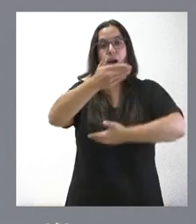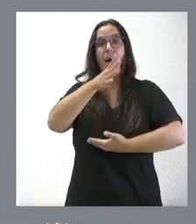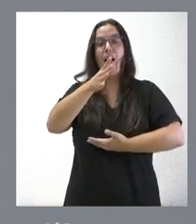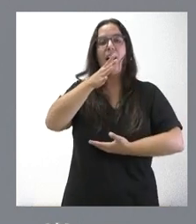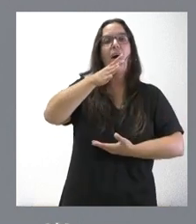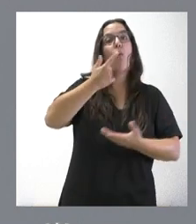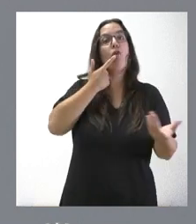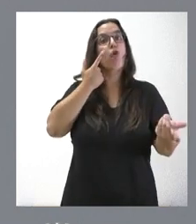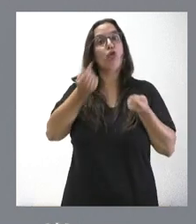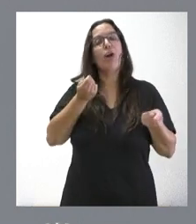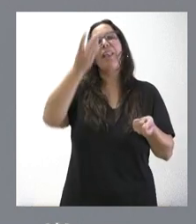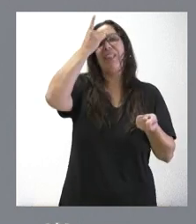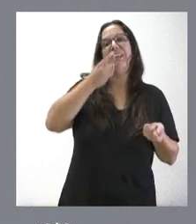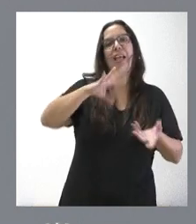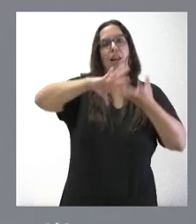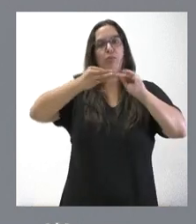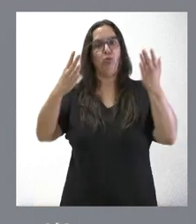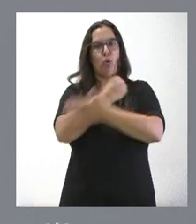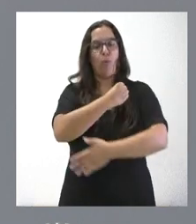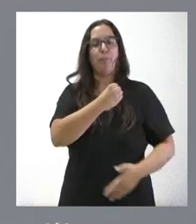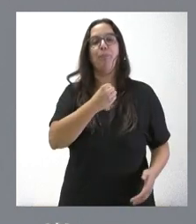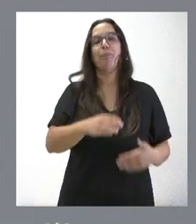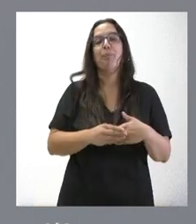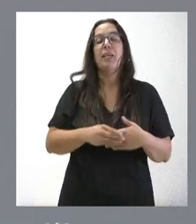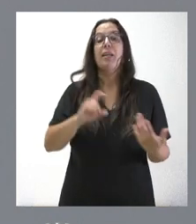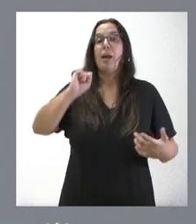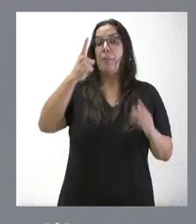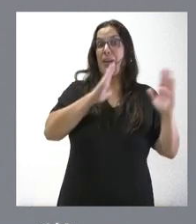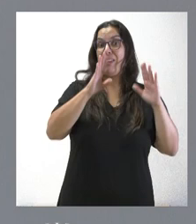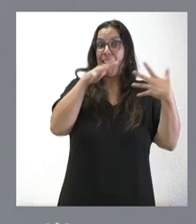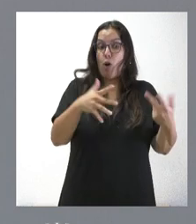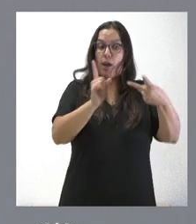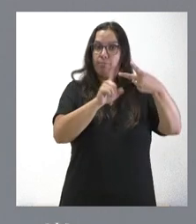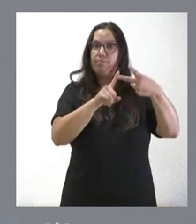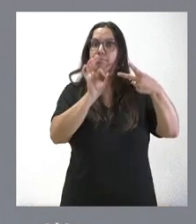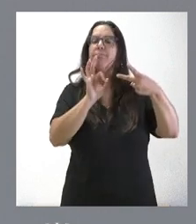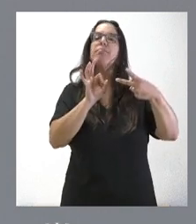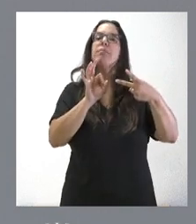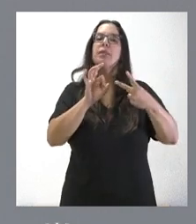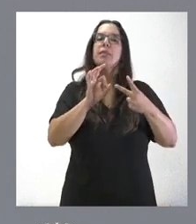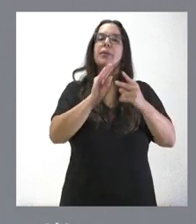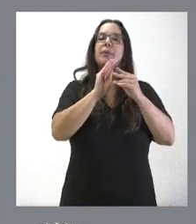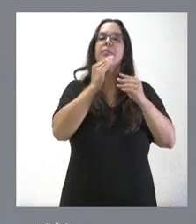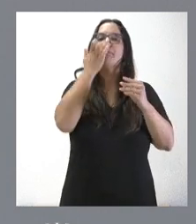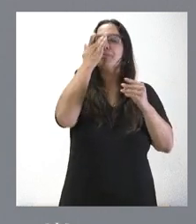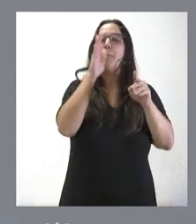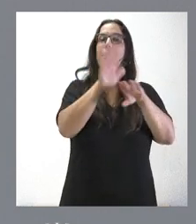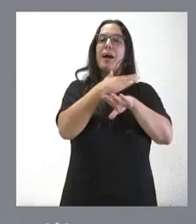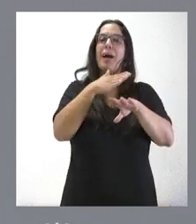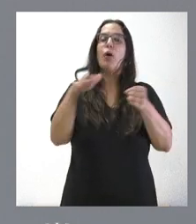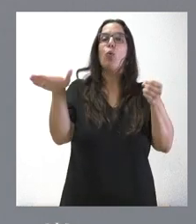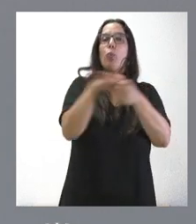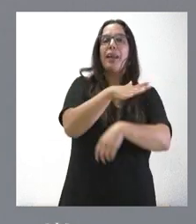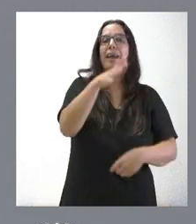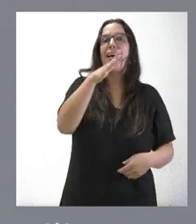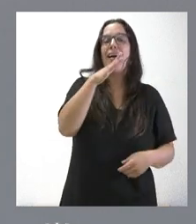control del agua potable. Esta primera fase se va a implantar en el abastecimiento de las mancomunidades de